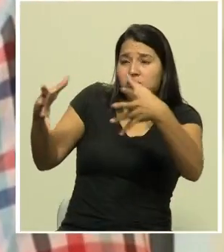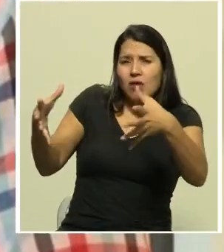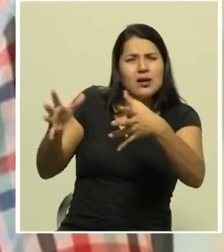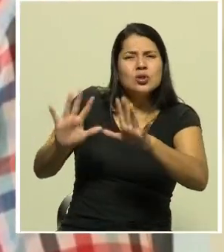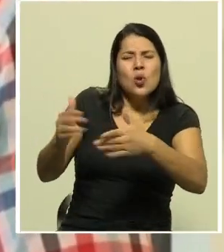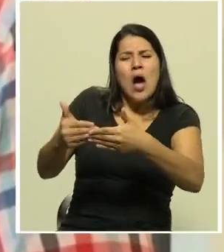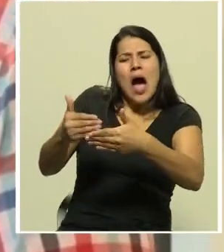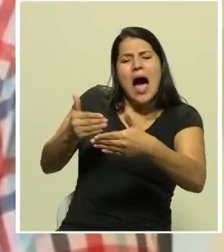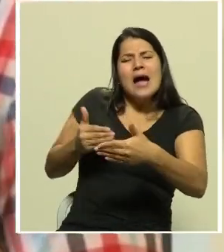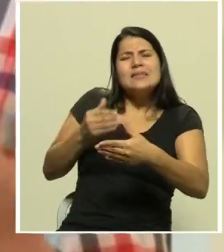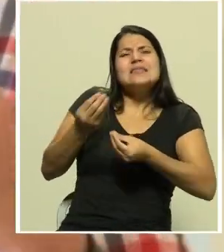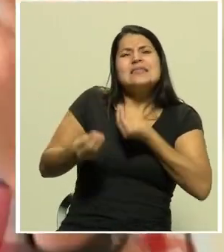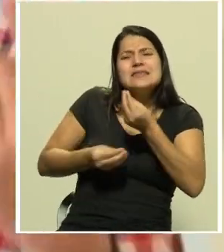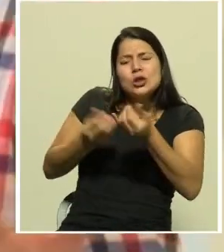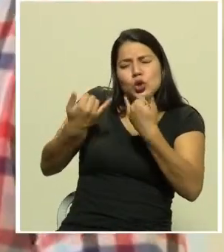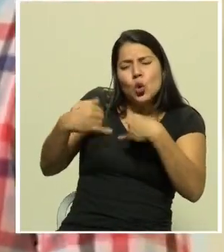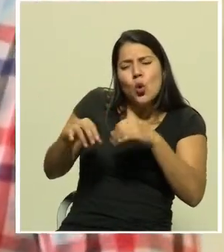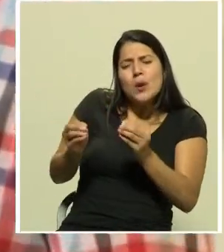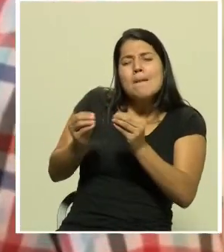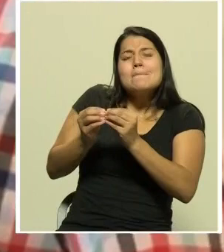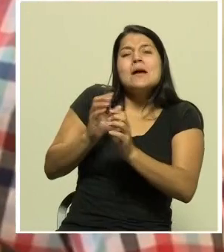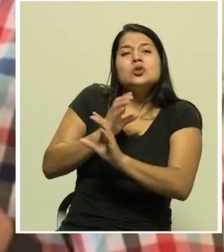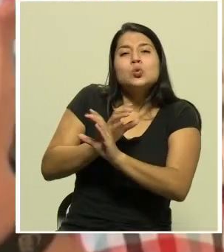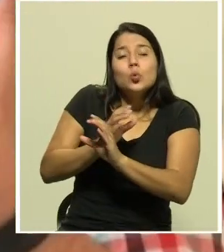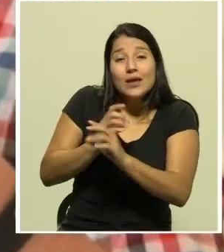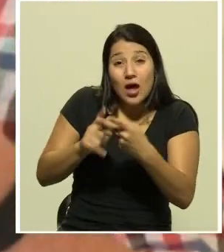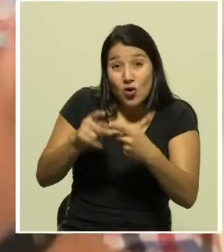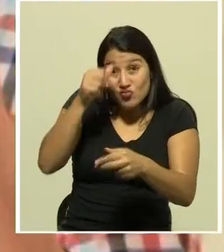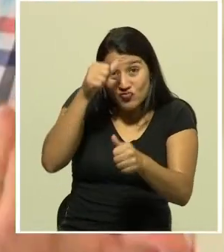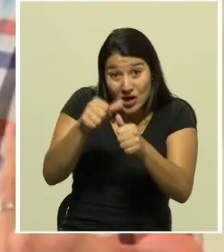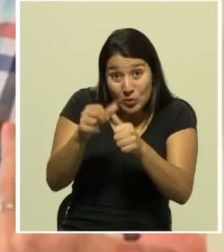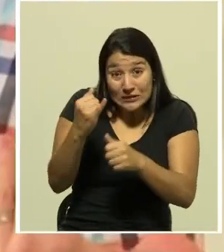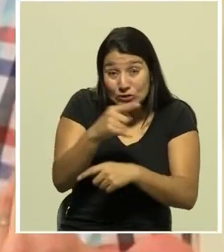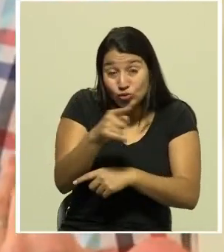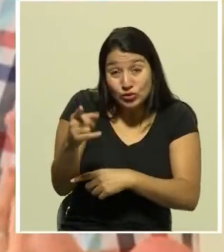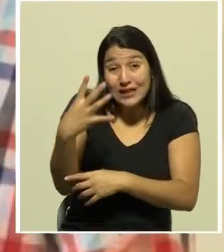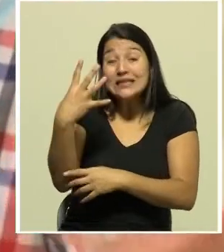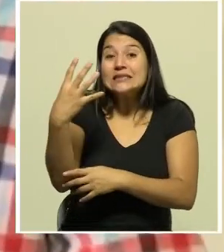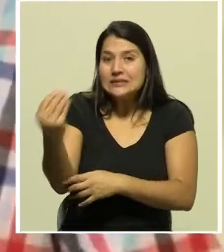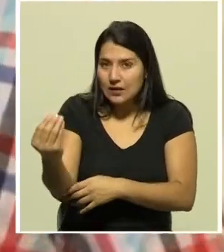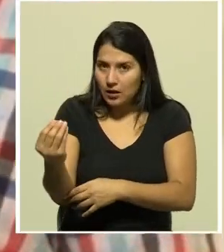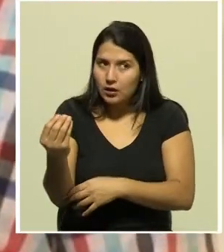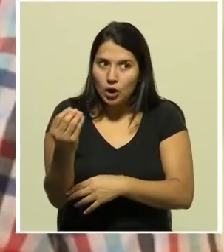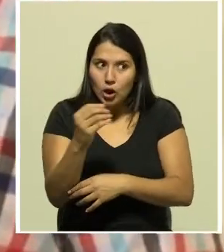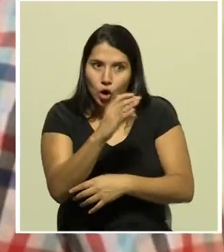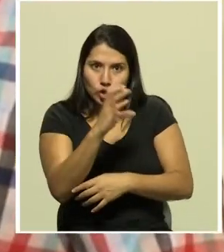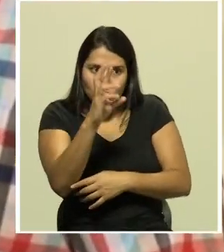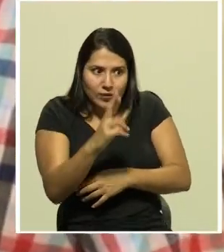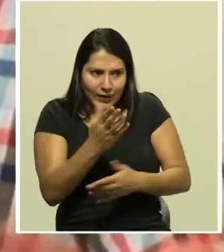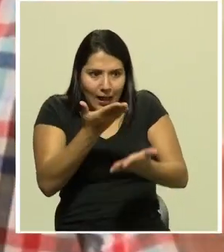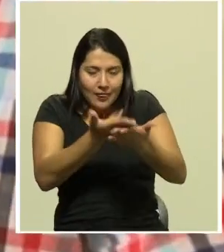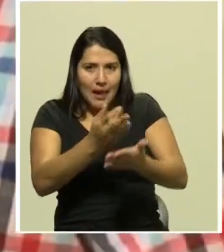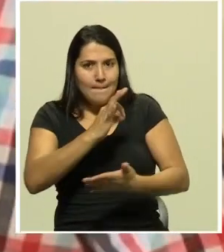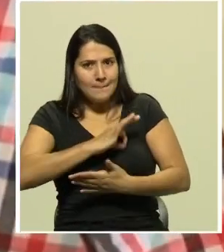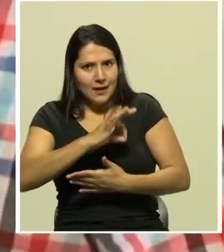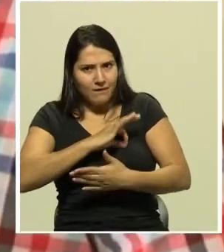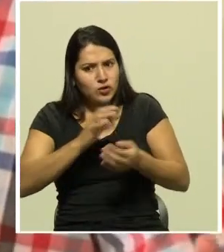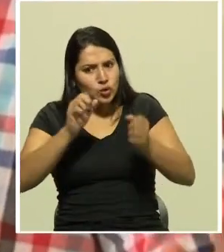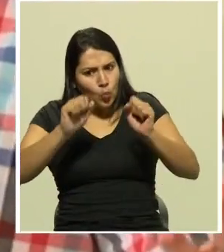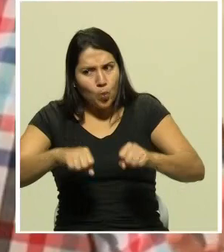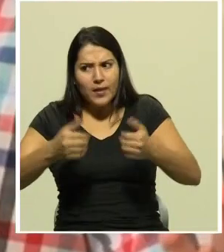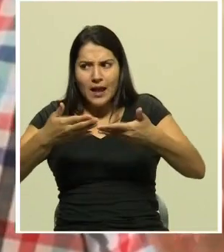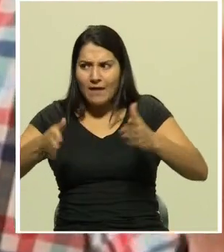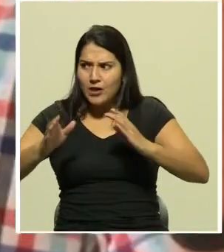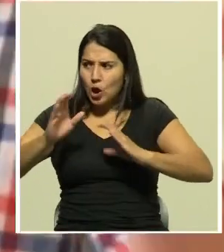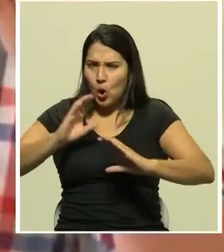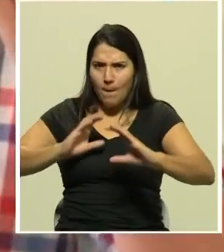más cautelosos y recordándonos que cuando estemos afuera, en este beneficio que tenemos de que pueda estar abierta la economía hasta cierto